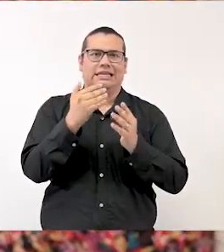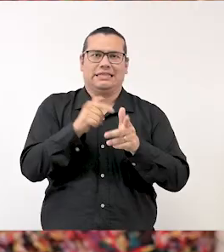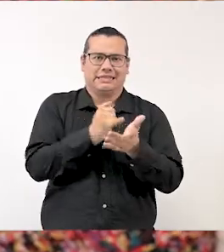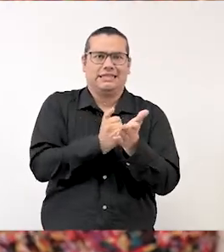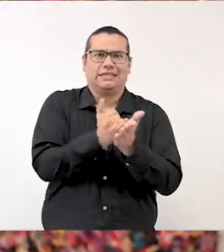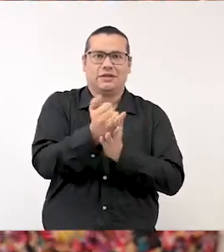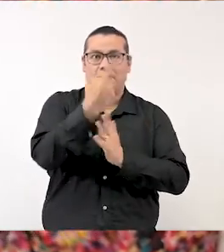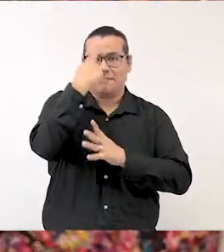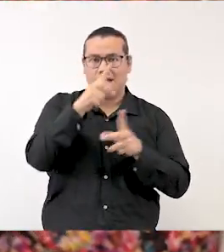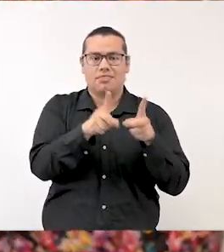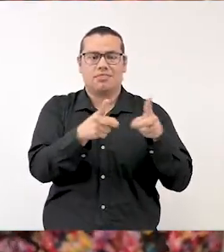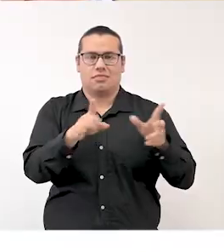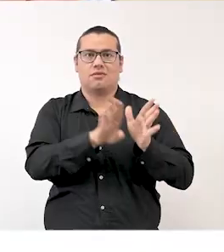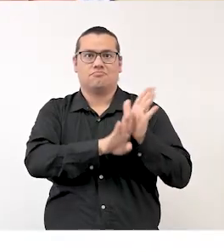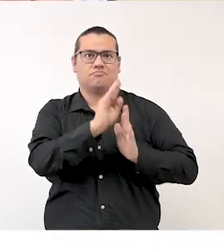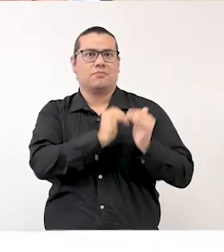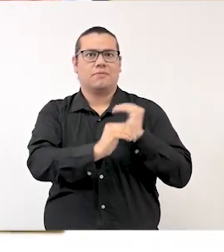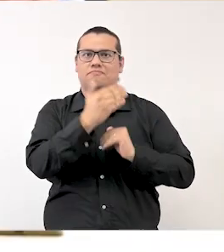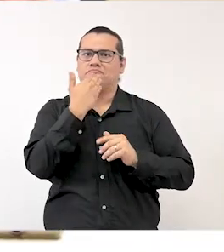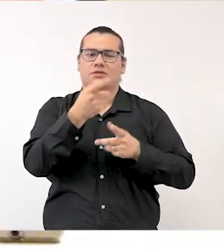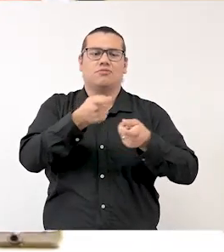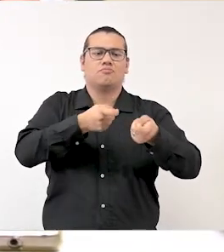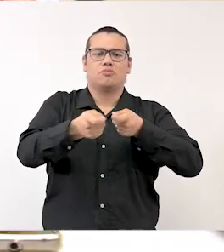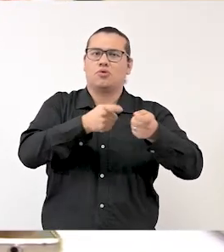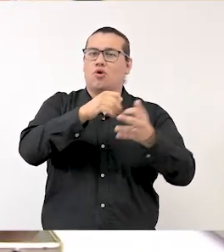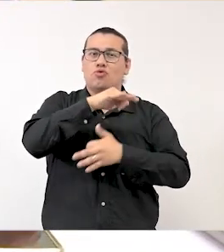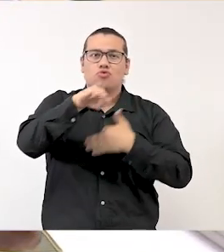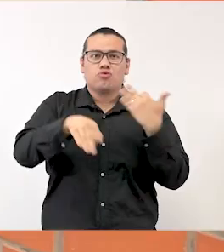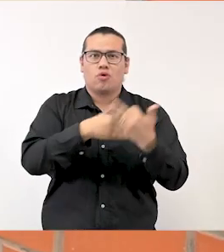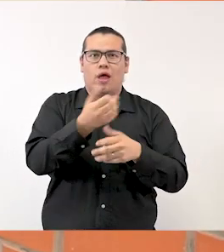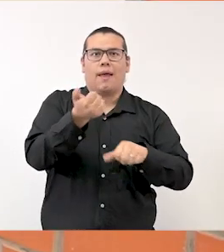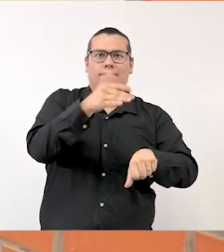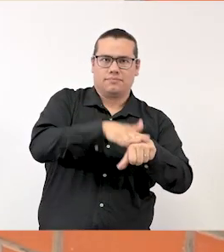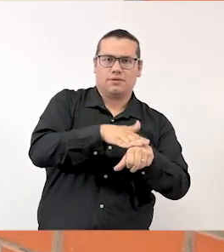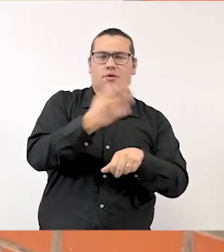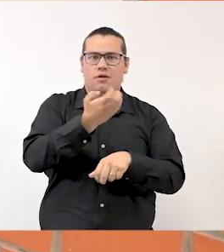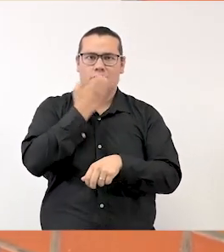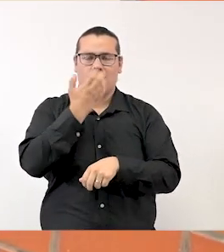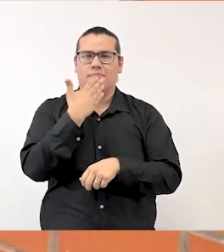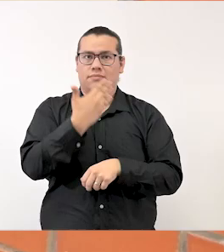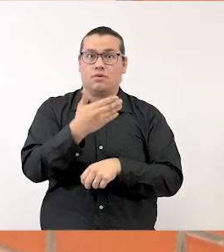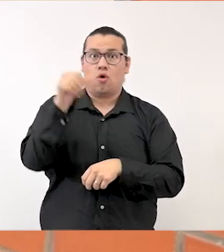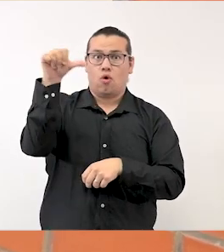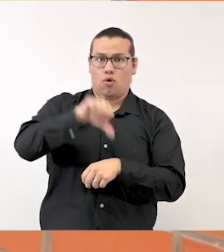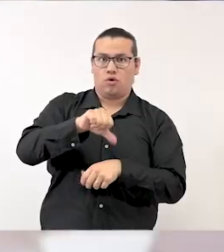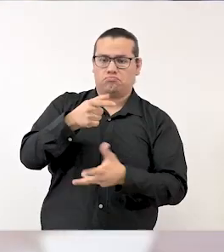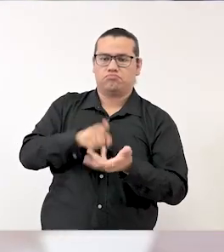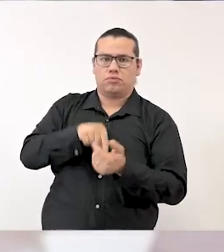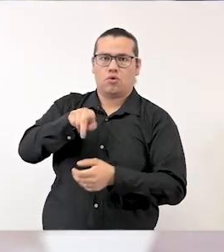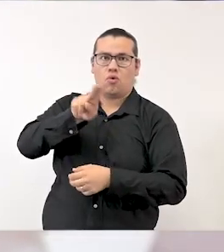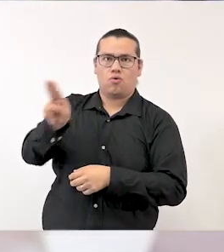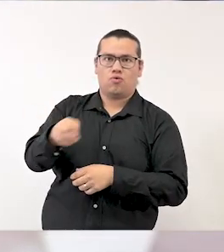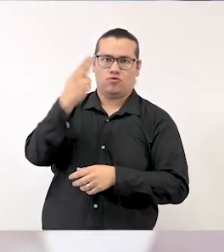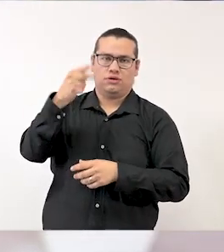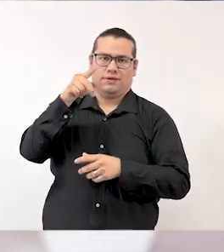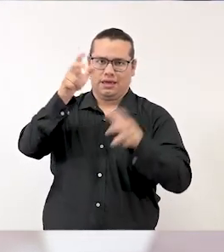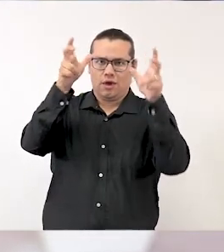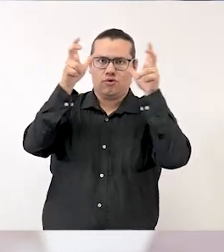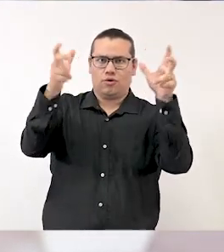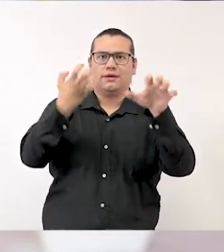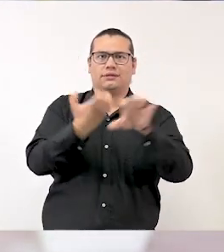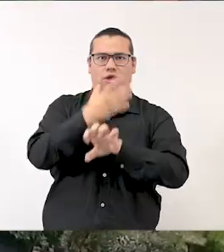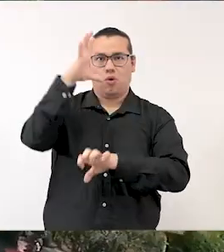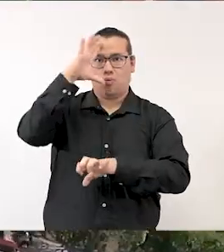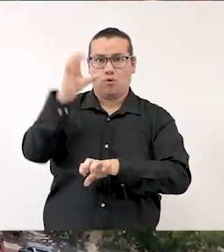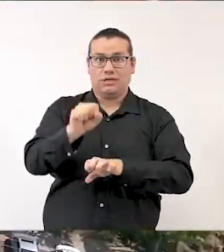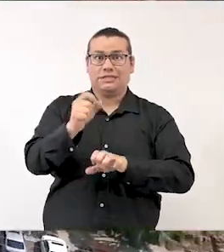que se desarrollen con normalidad todos sus procesos administrativos y académicos. Hoy, la Universidad Autónoma del Estado de